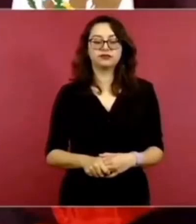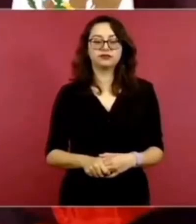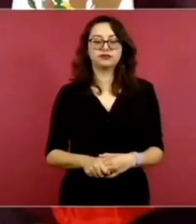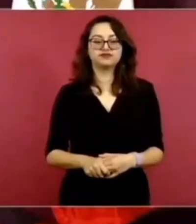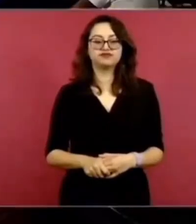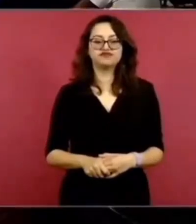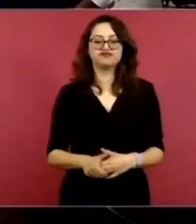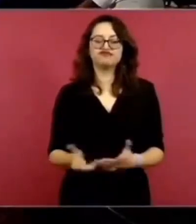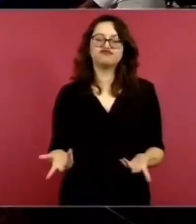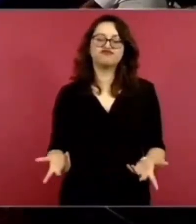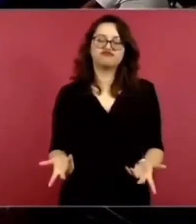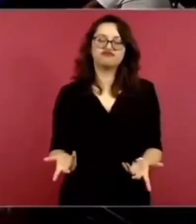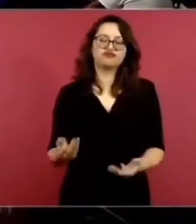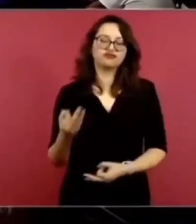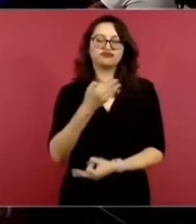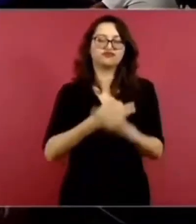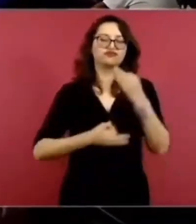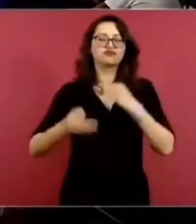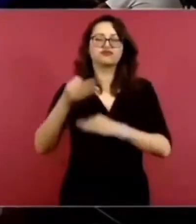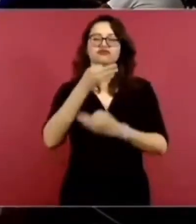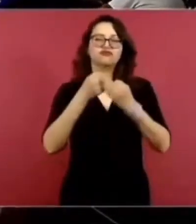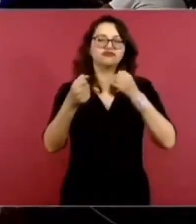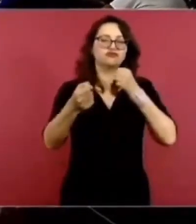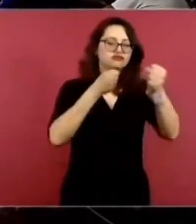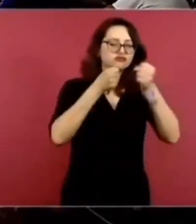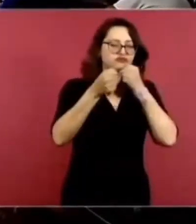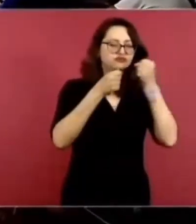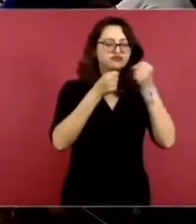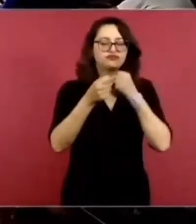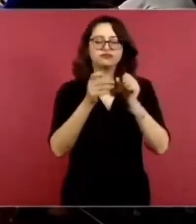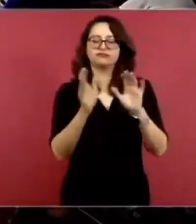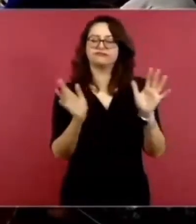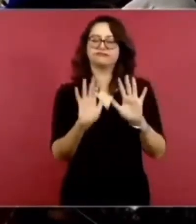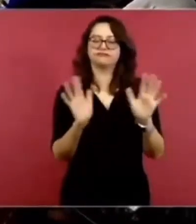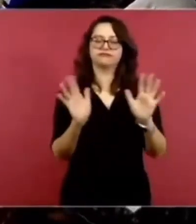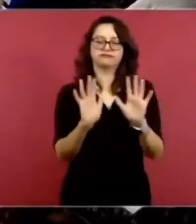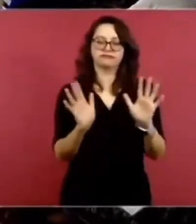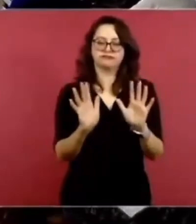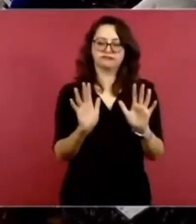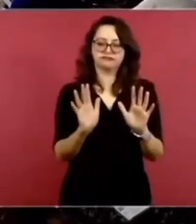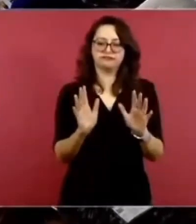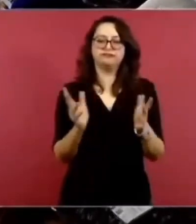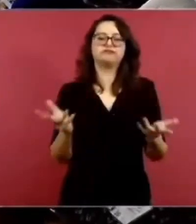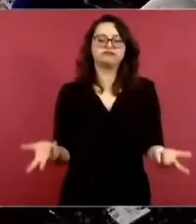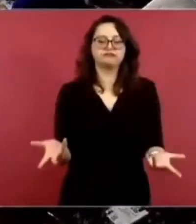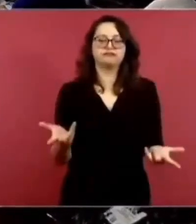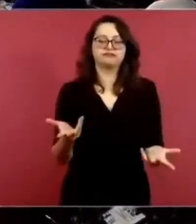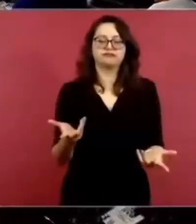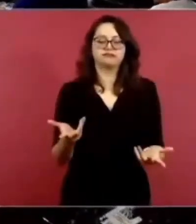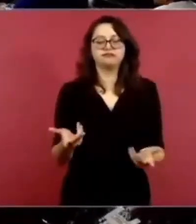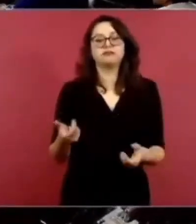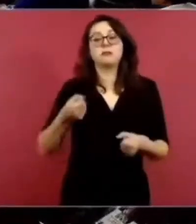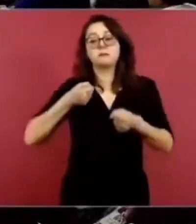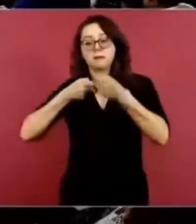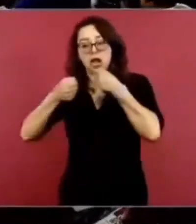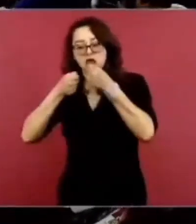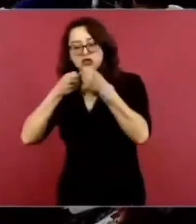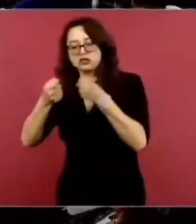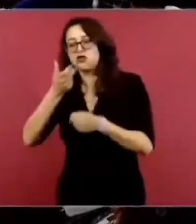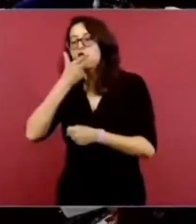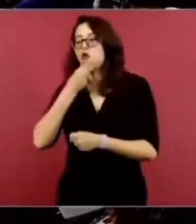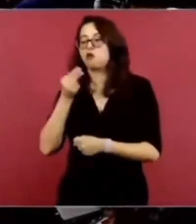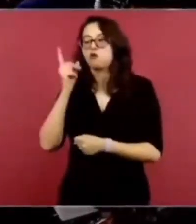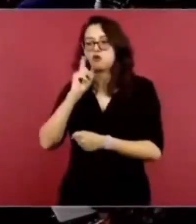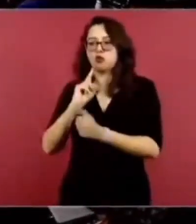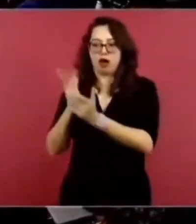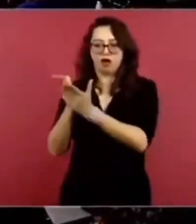bueno no todos hay excepciones y sobre todo en los periodistas mujeres y hombres que